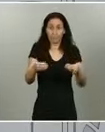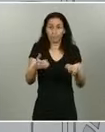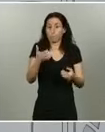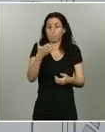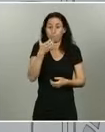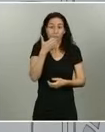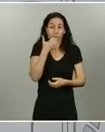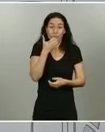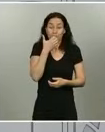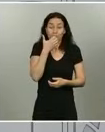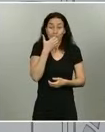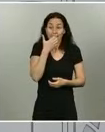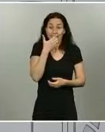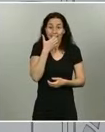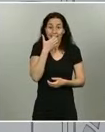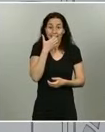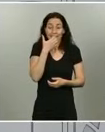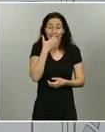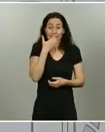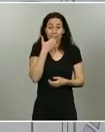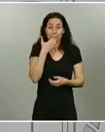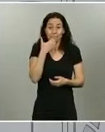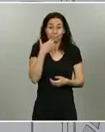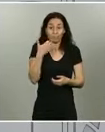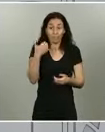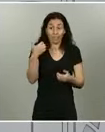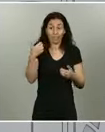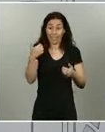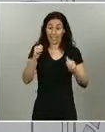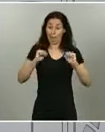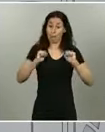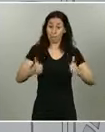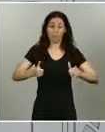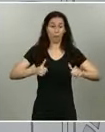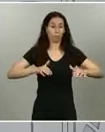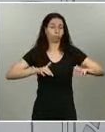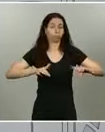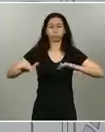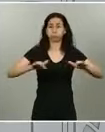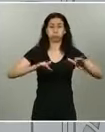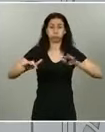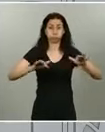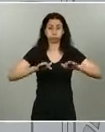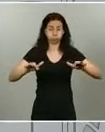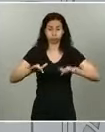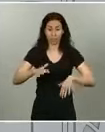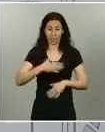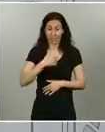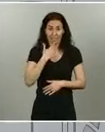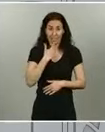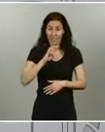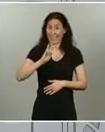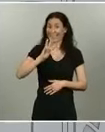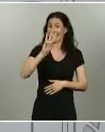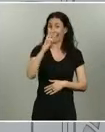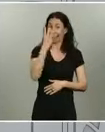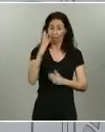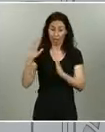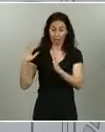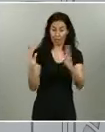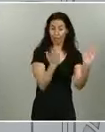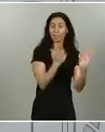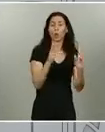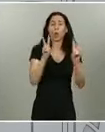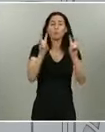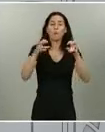las restricciones que hay en la movilidad, si no estamos todos ya en la tercera fase o en la nueva normalidad, es porque tenemos que ir